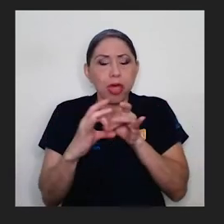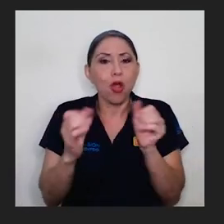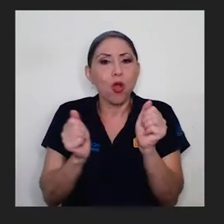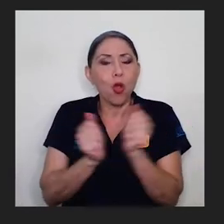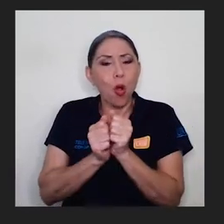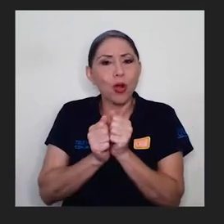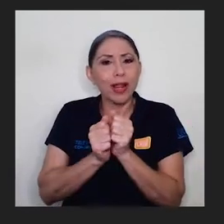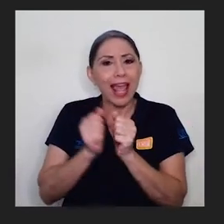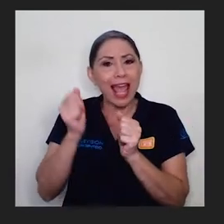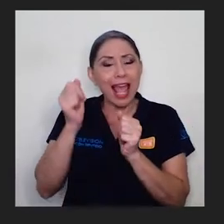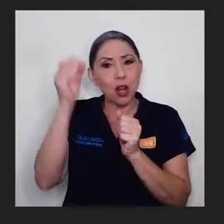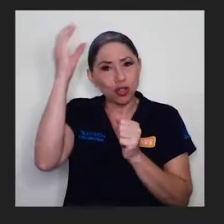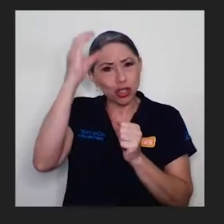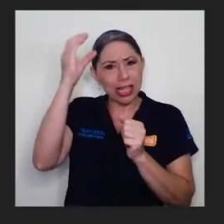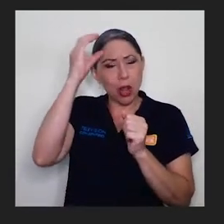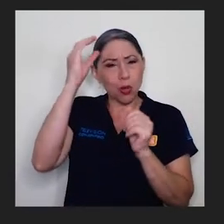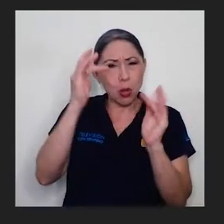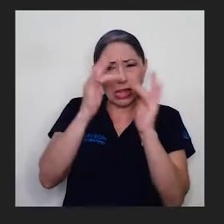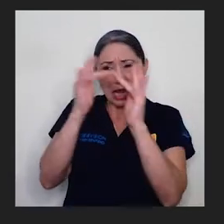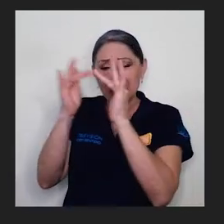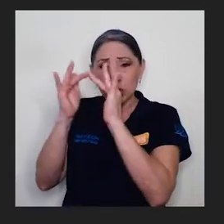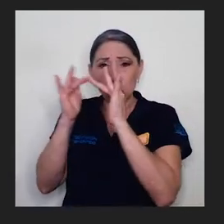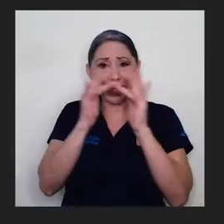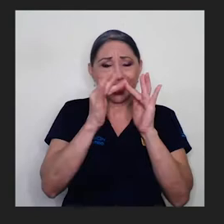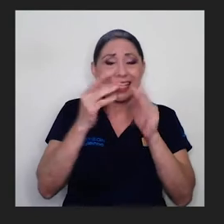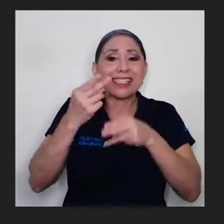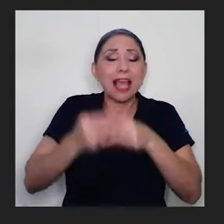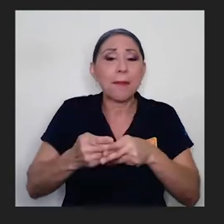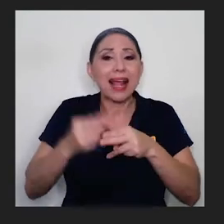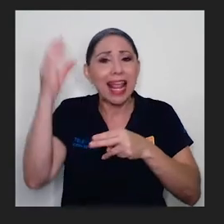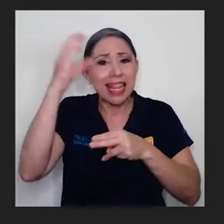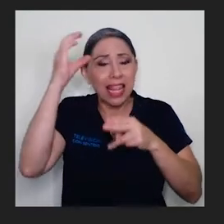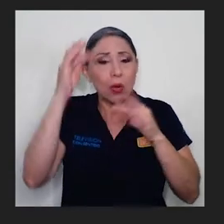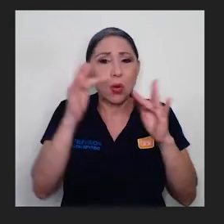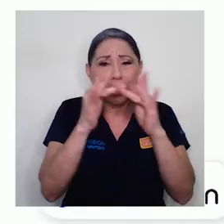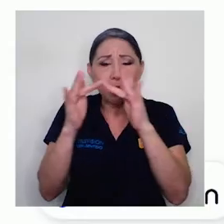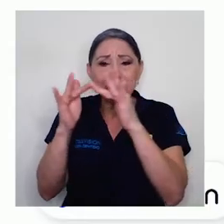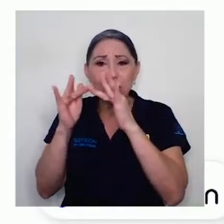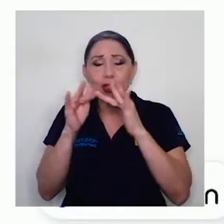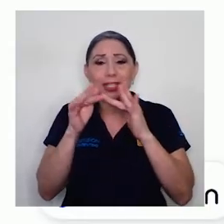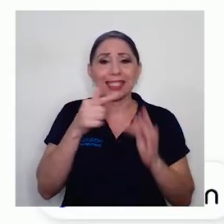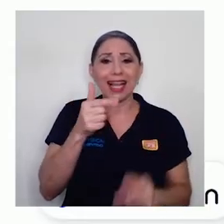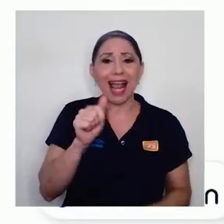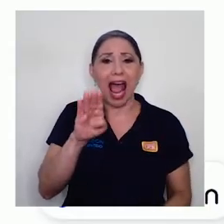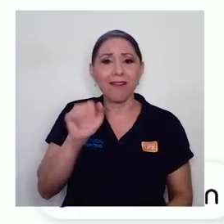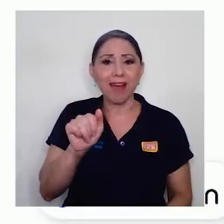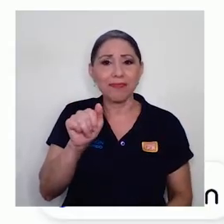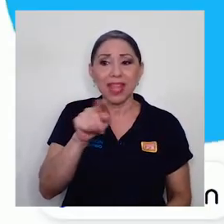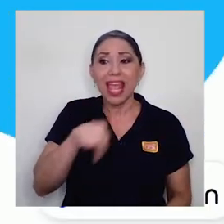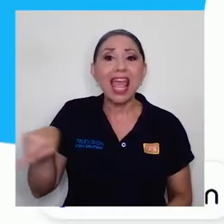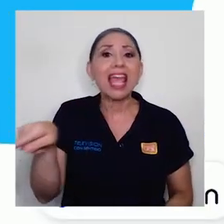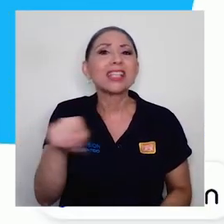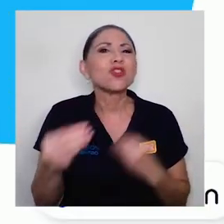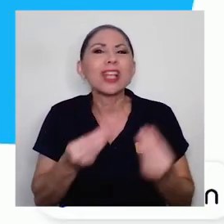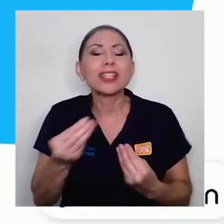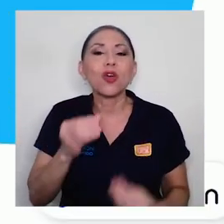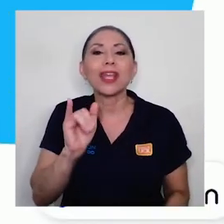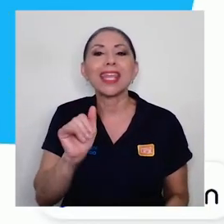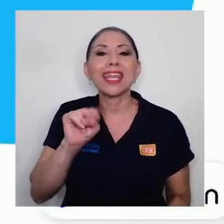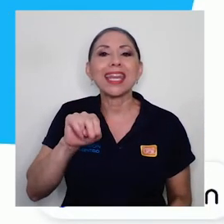neurotransmisores que tenemos que se llaman neurotransmisores GABA. Esos neurotransmisores son inhibidores.